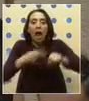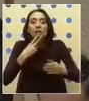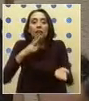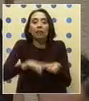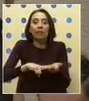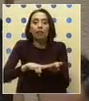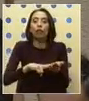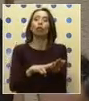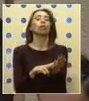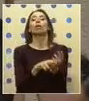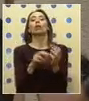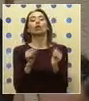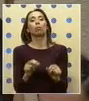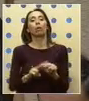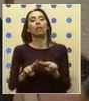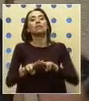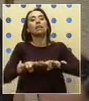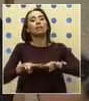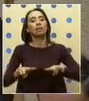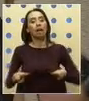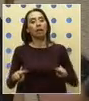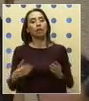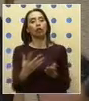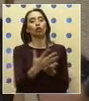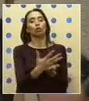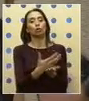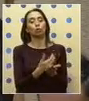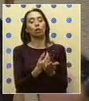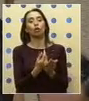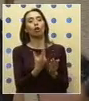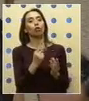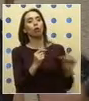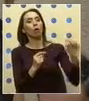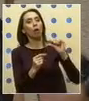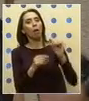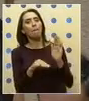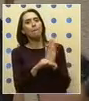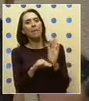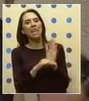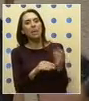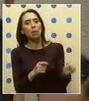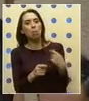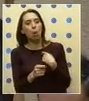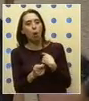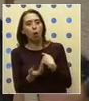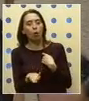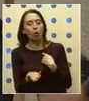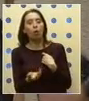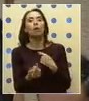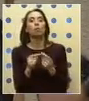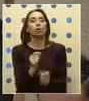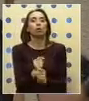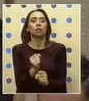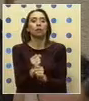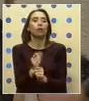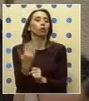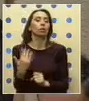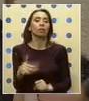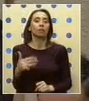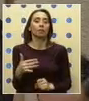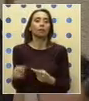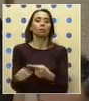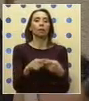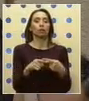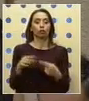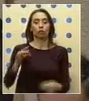hacerlo con la tranquilidad y con un sueldo que no sea el mínimo como es el que hoy día reciben por esta función tan esencial para la